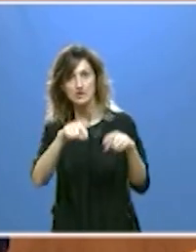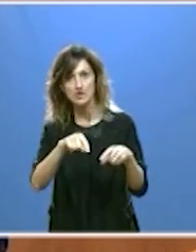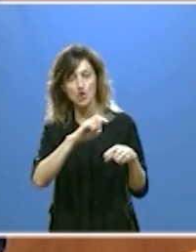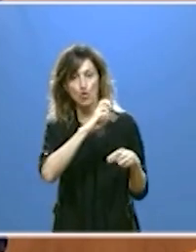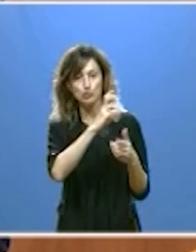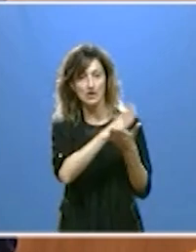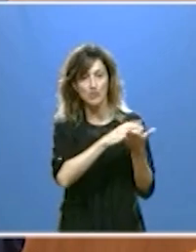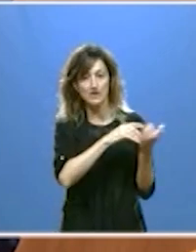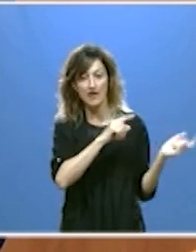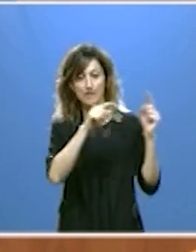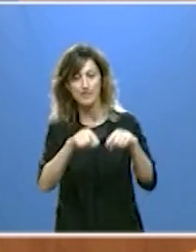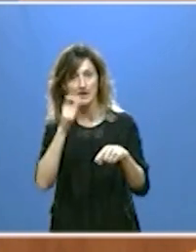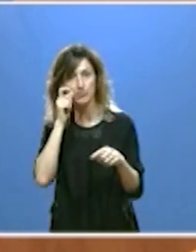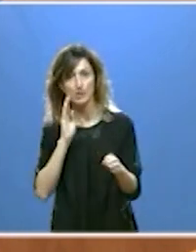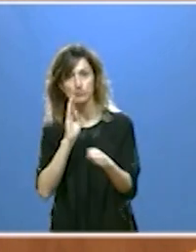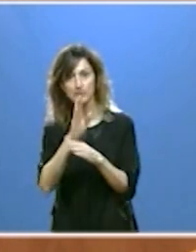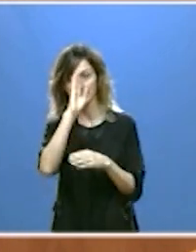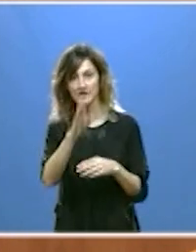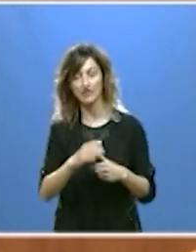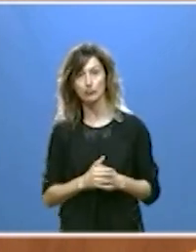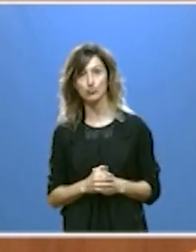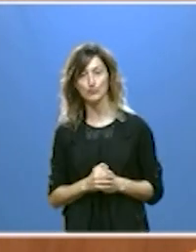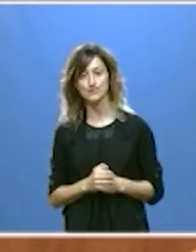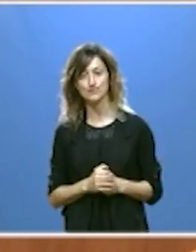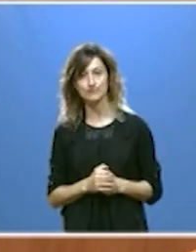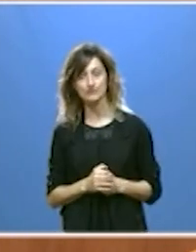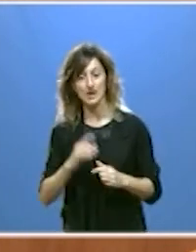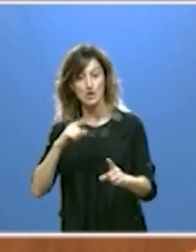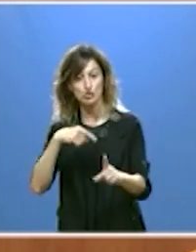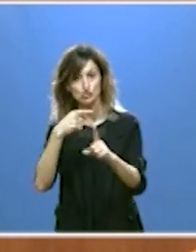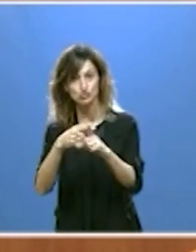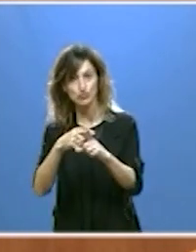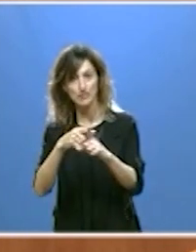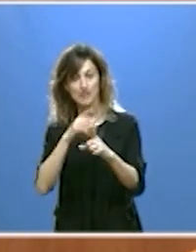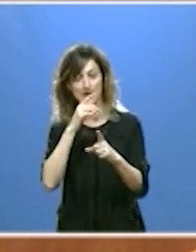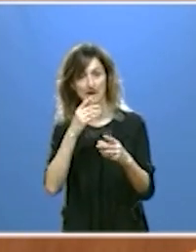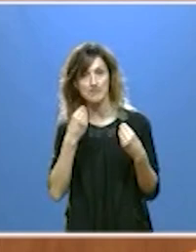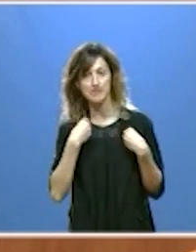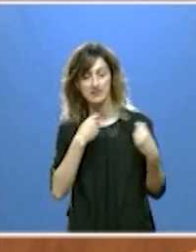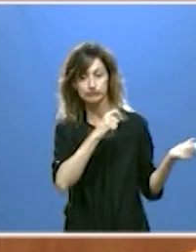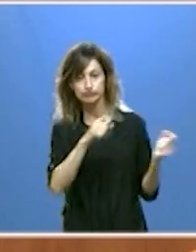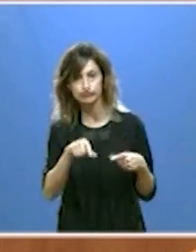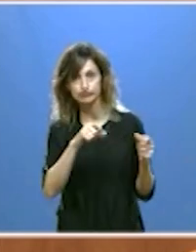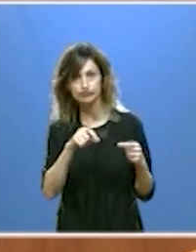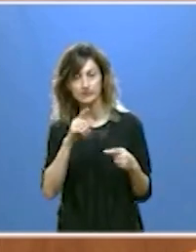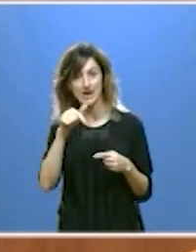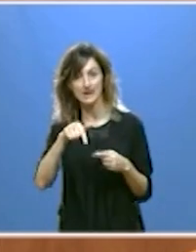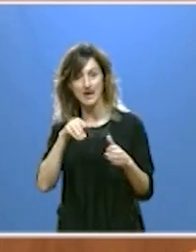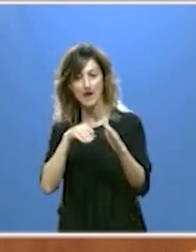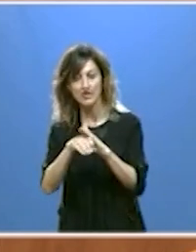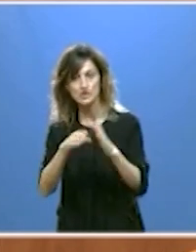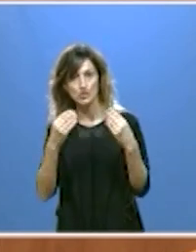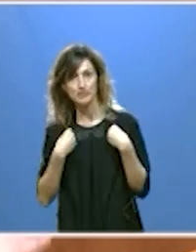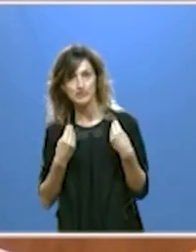otras comunidades autónomas estas ayudas se suman a otras para atraer población como las mencionadas el acceso a la